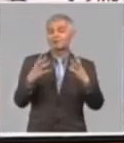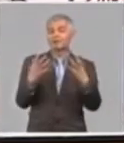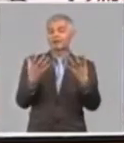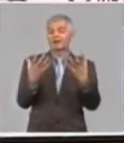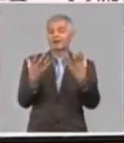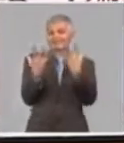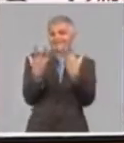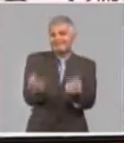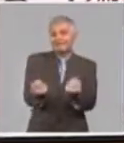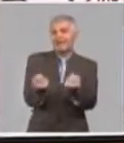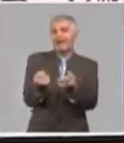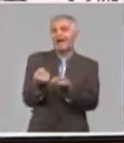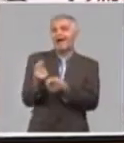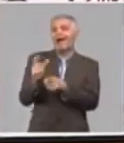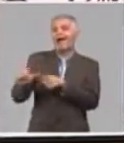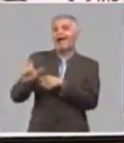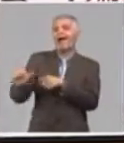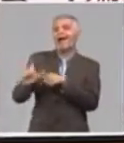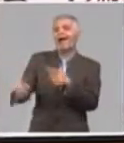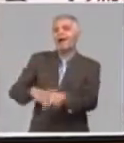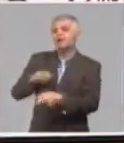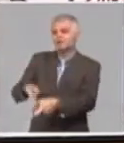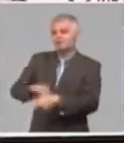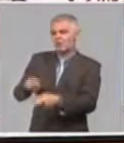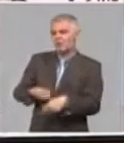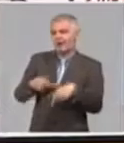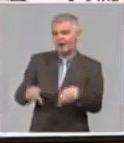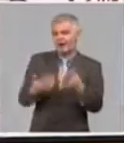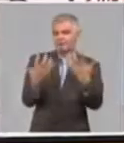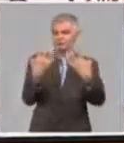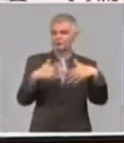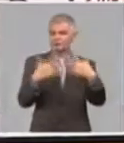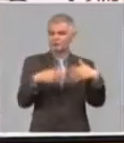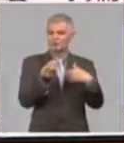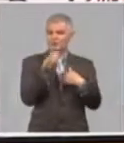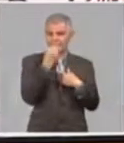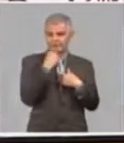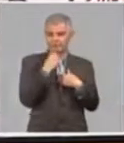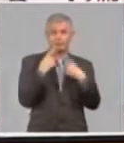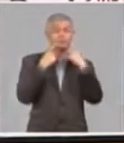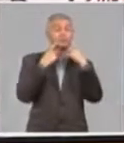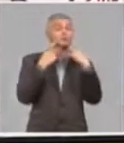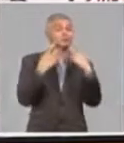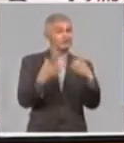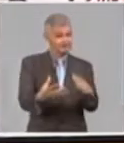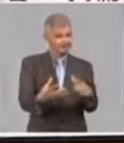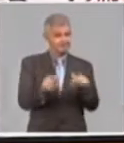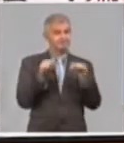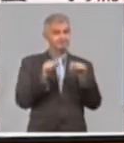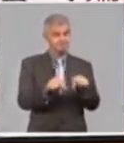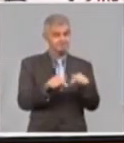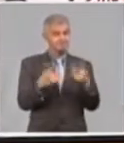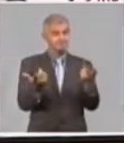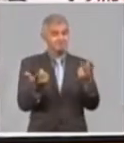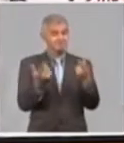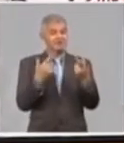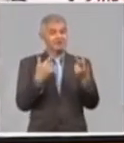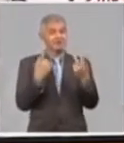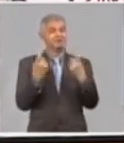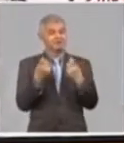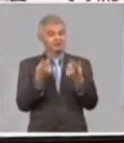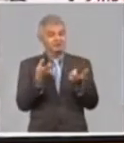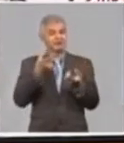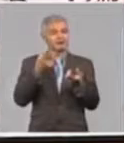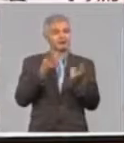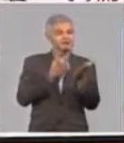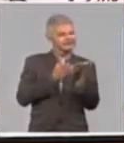porque para la producción de alimento tan importante en el país en este minuto y demás es importante tener el seguimiento que nuestro centro de